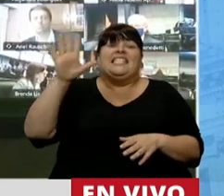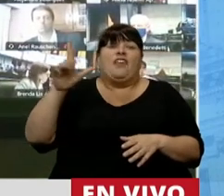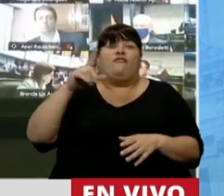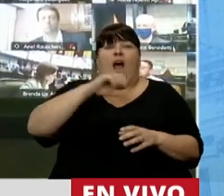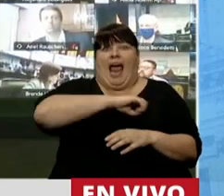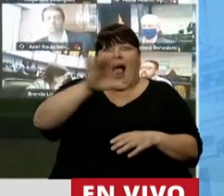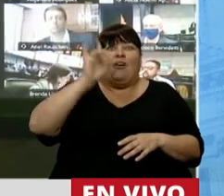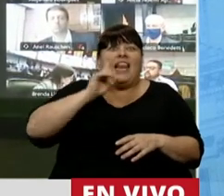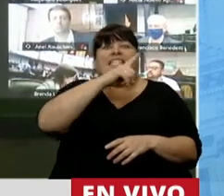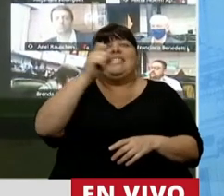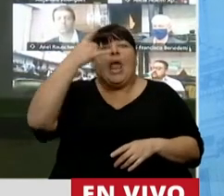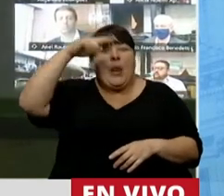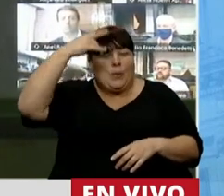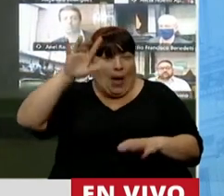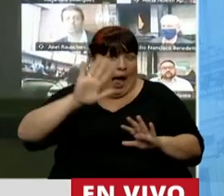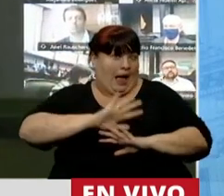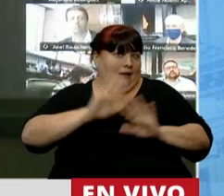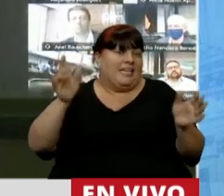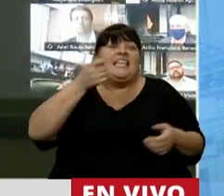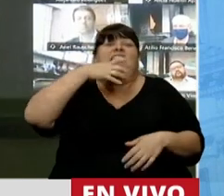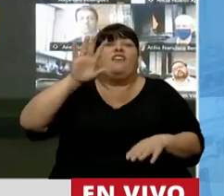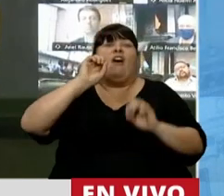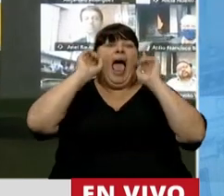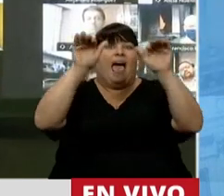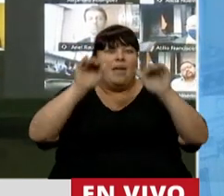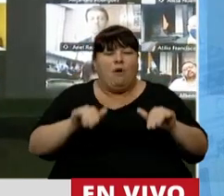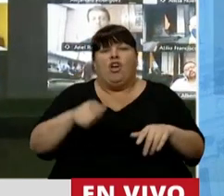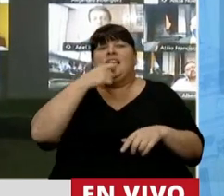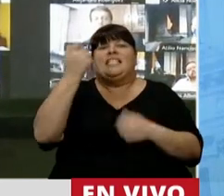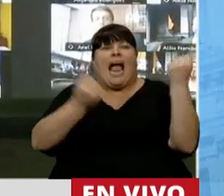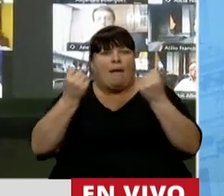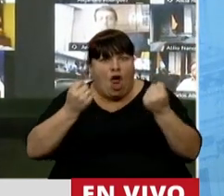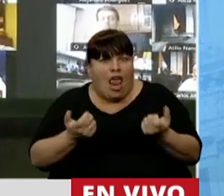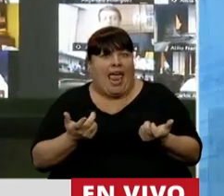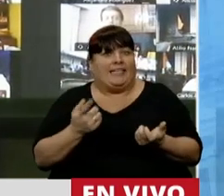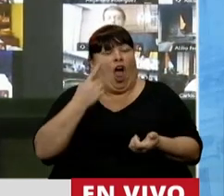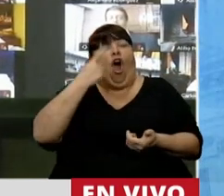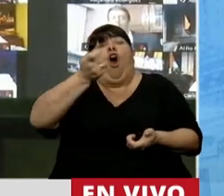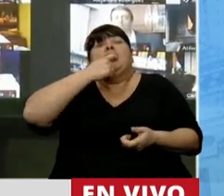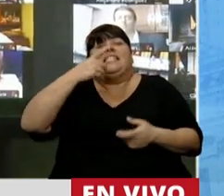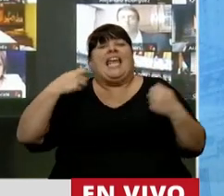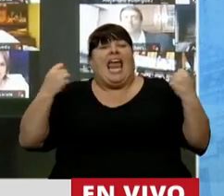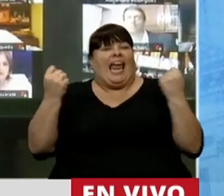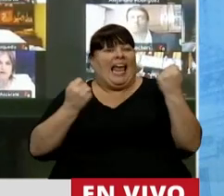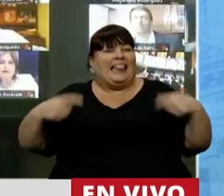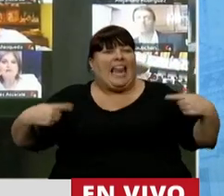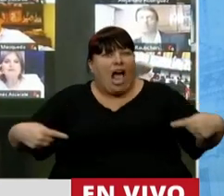tambo, con 100 vacas, y si tiene galpón, y si tiene camioneta, y no le digo si tiene un tractor.